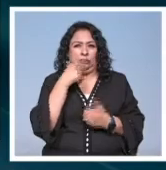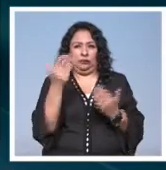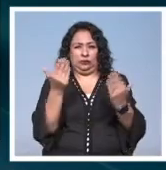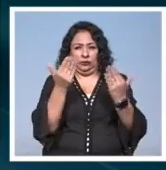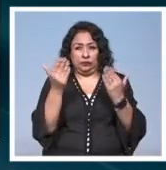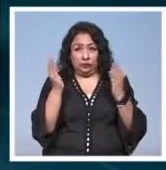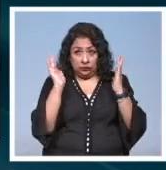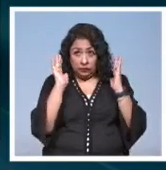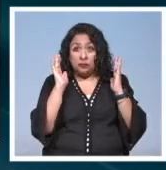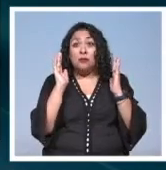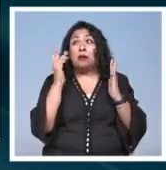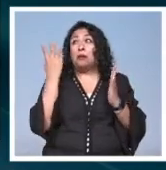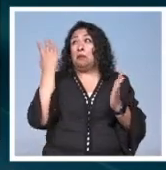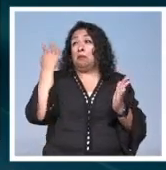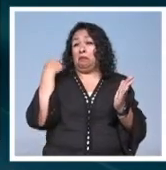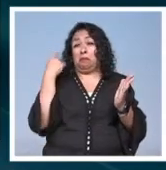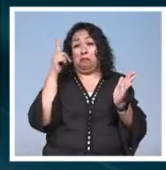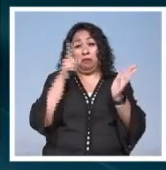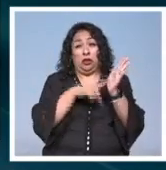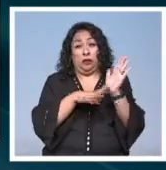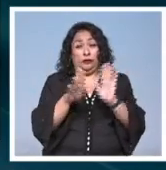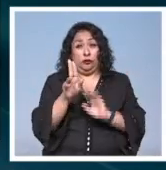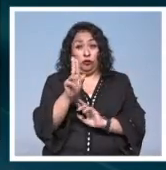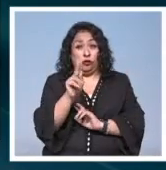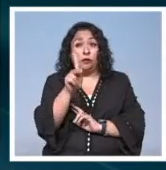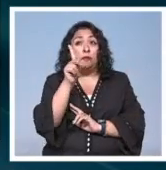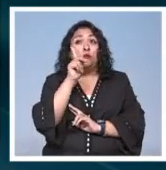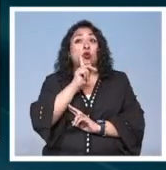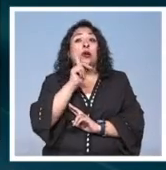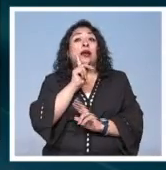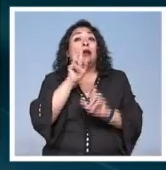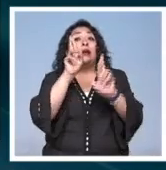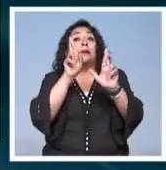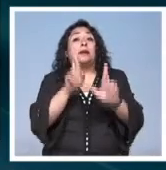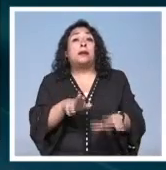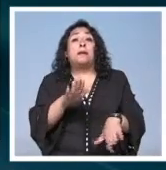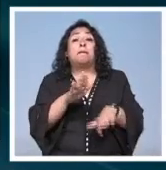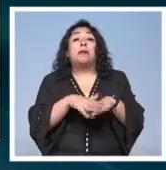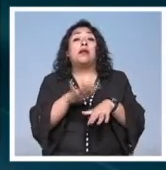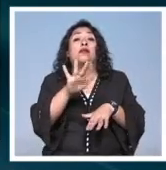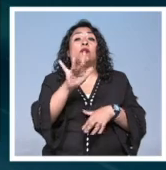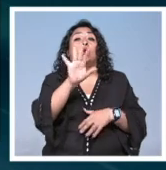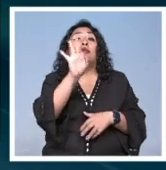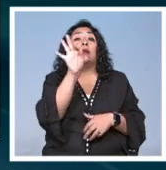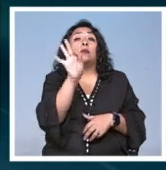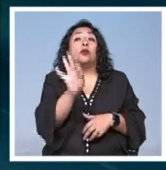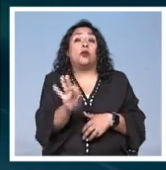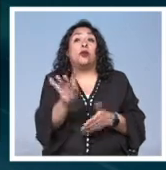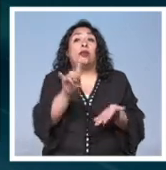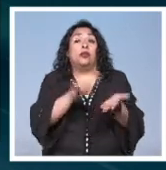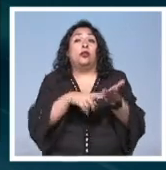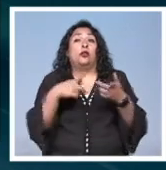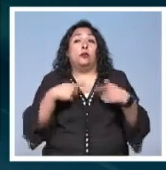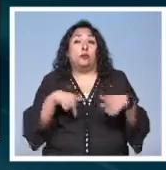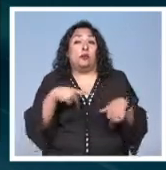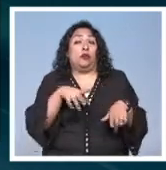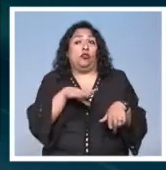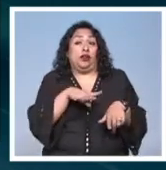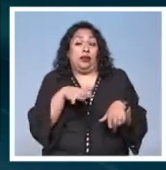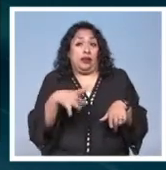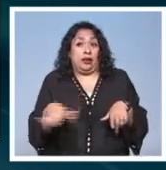hombres desde 1980 las mujeres representan a más del 50% de la población general